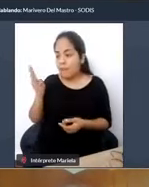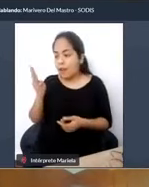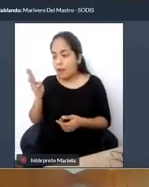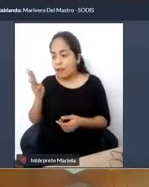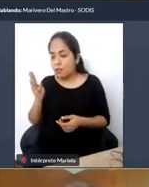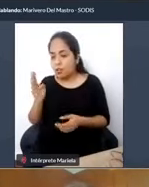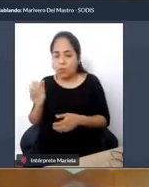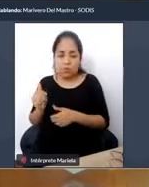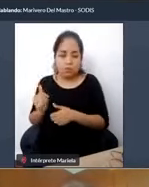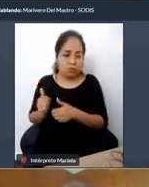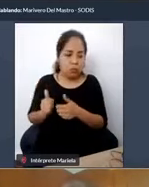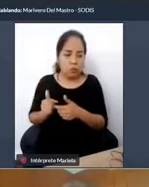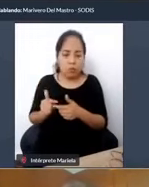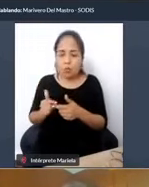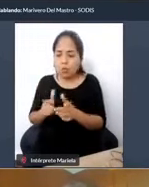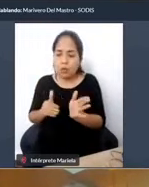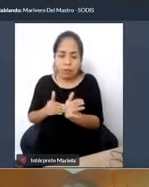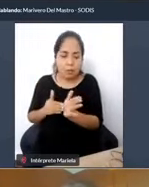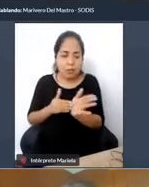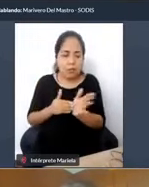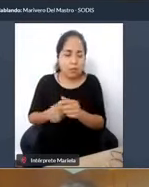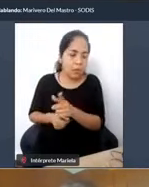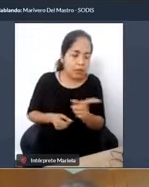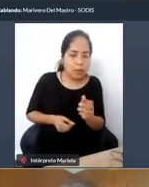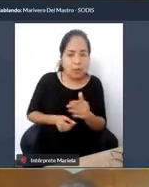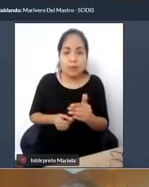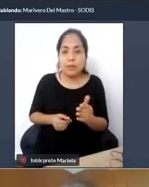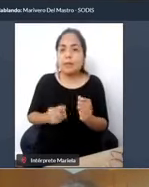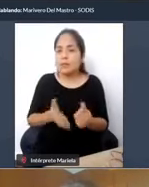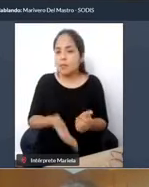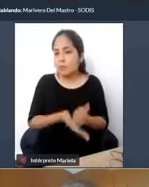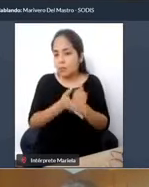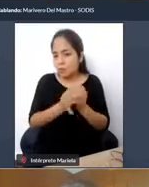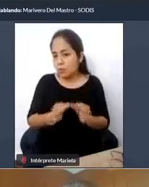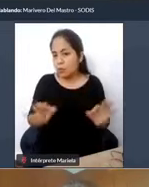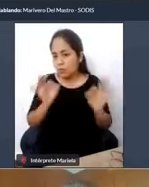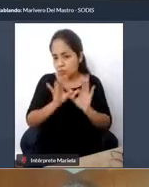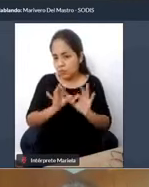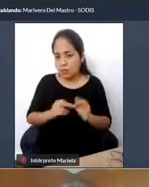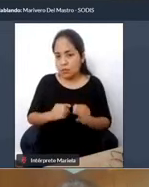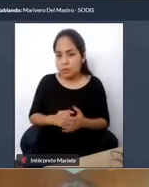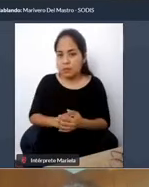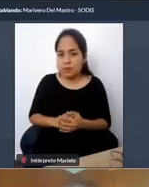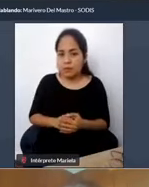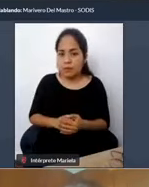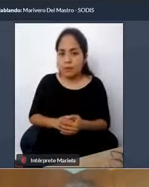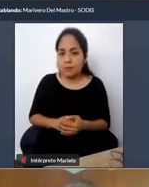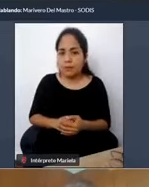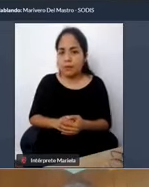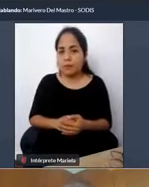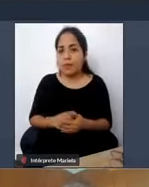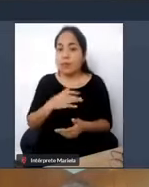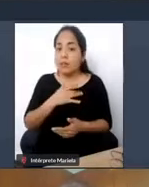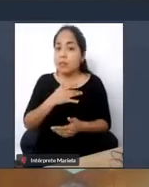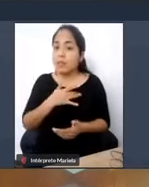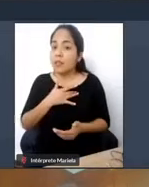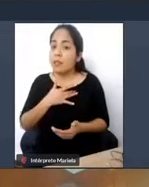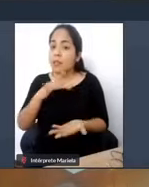tomar, por ejemplo, en el metro, entonces toda esa información está dada de manera perceptible al tacto,